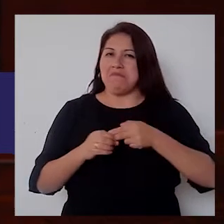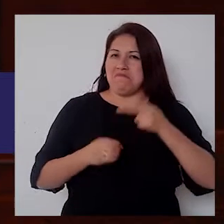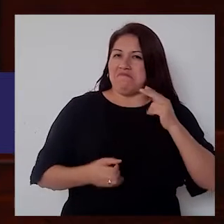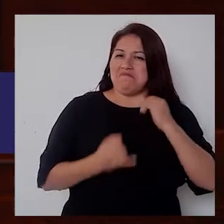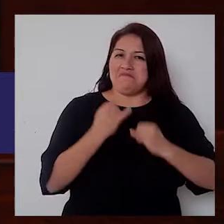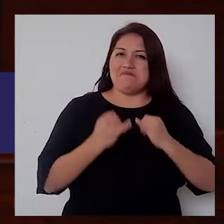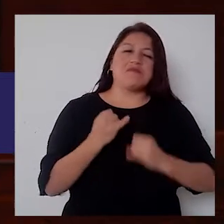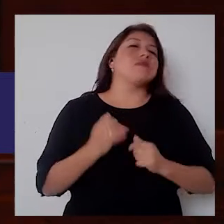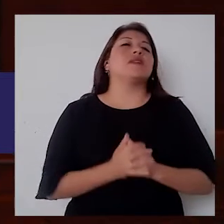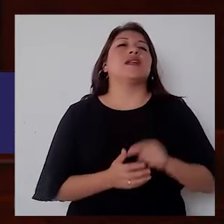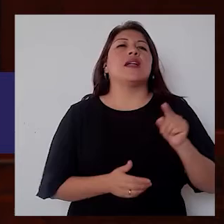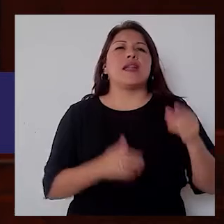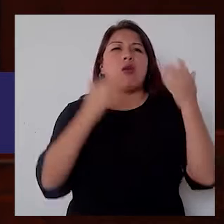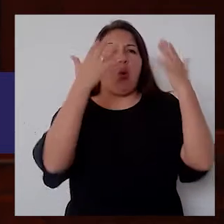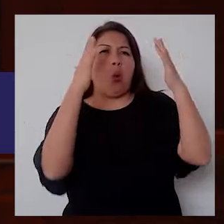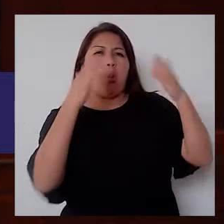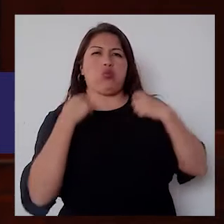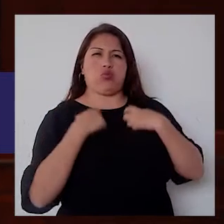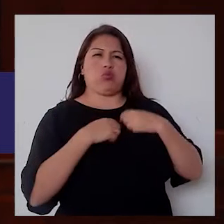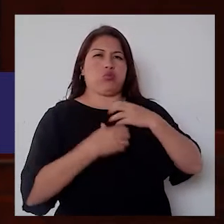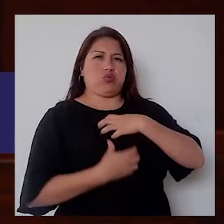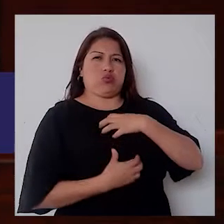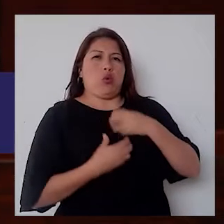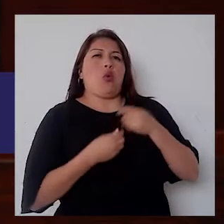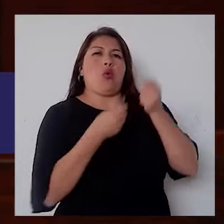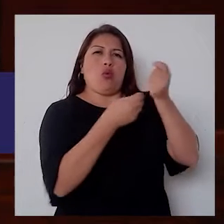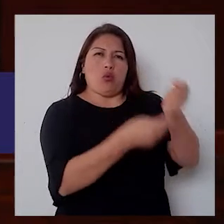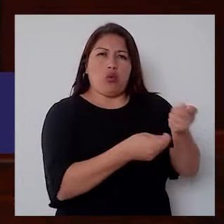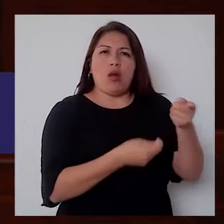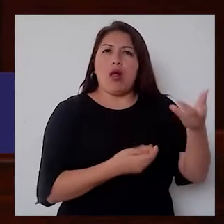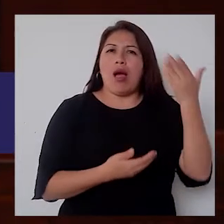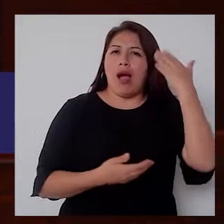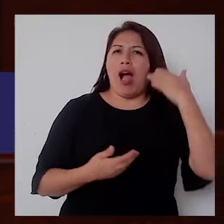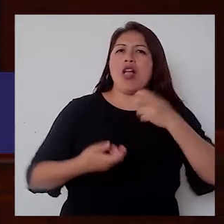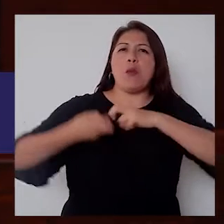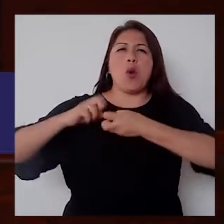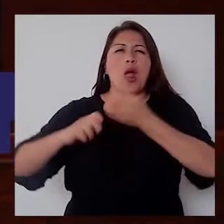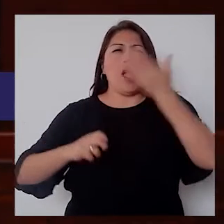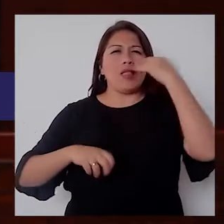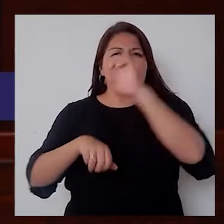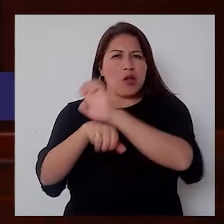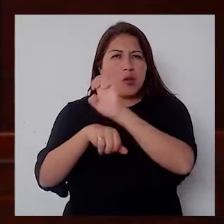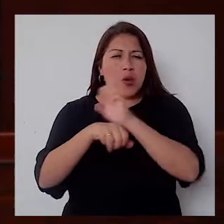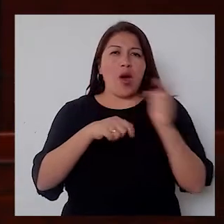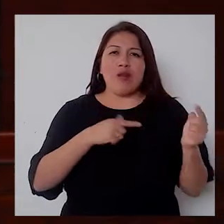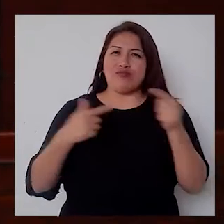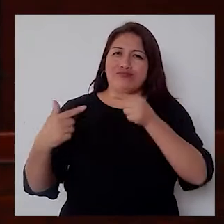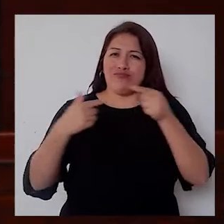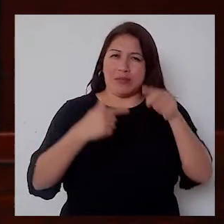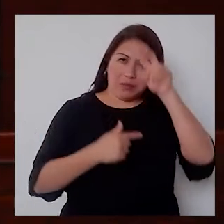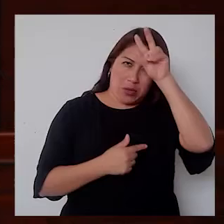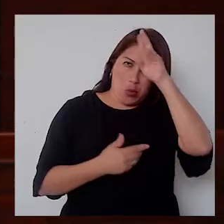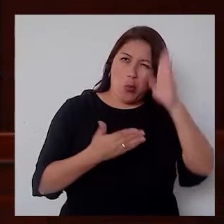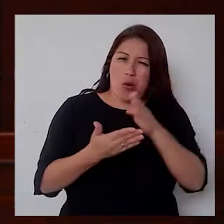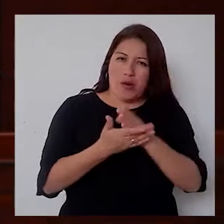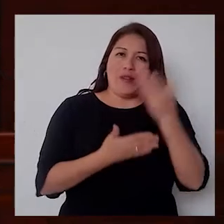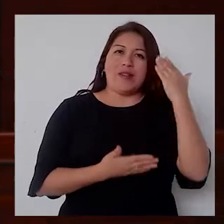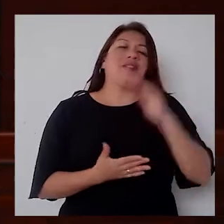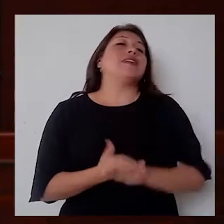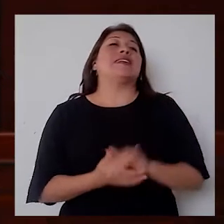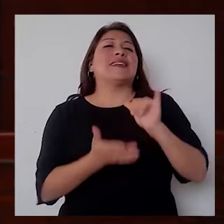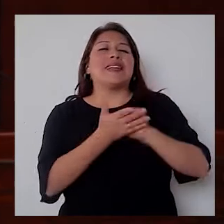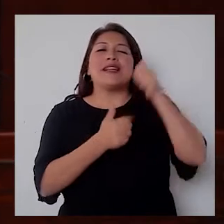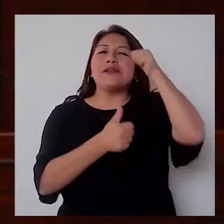condecoración de su institución por defender al país durante el conflicto con el Ecuador. Pues bien, con esa motivación, hoy